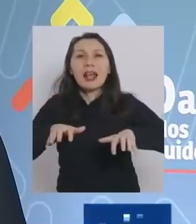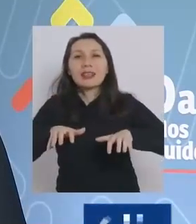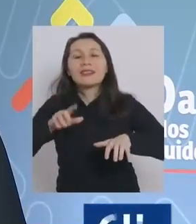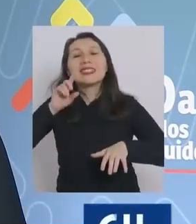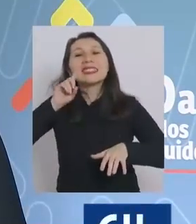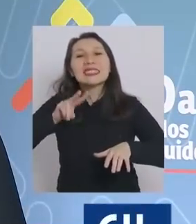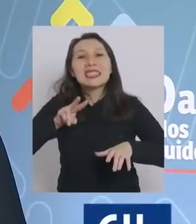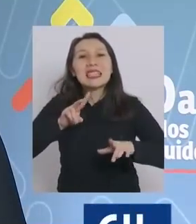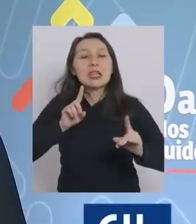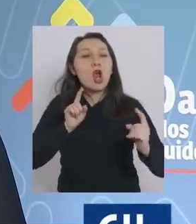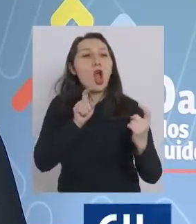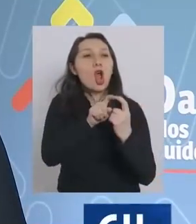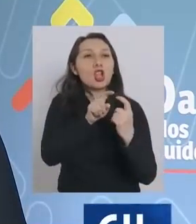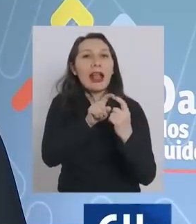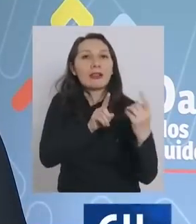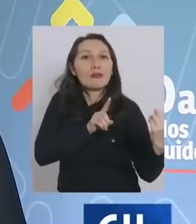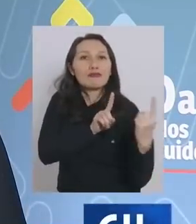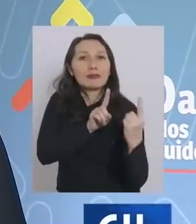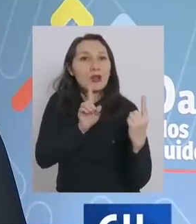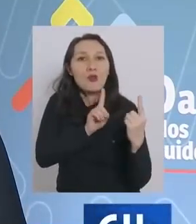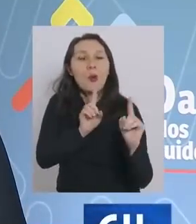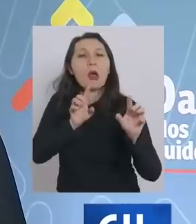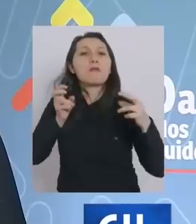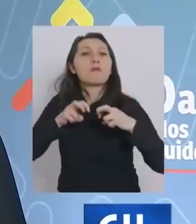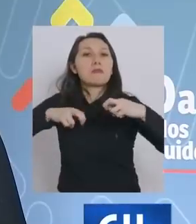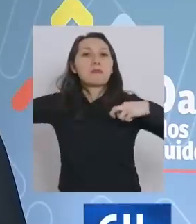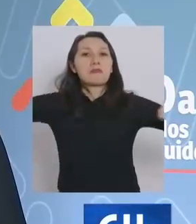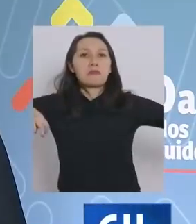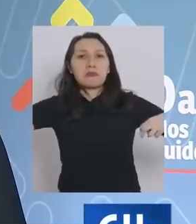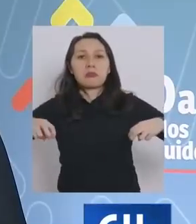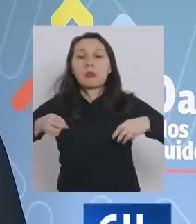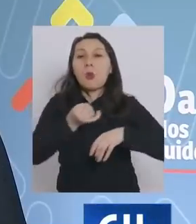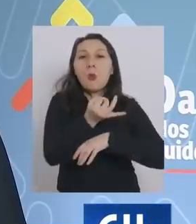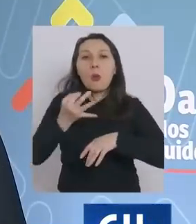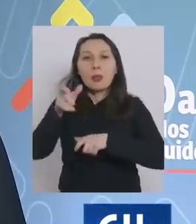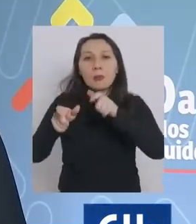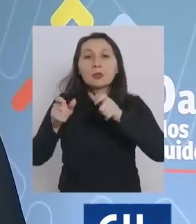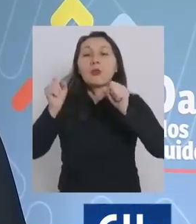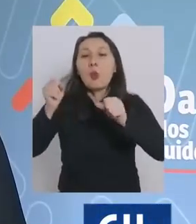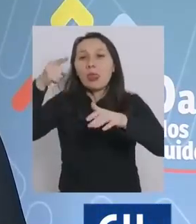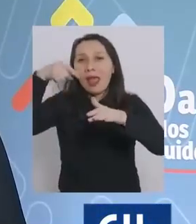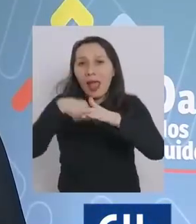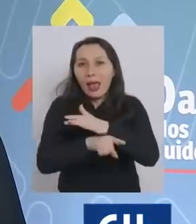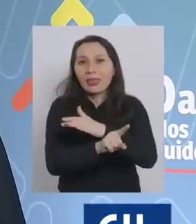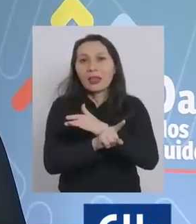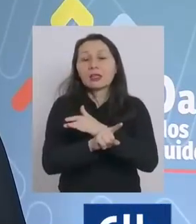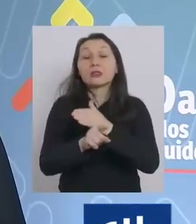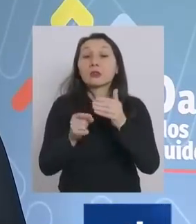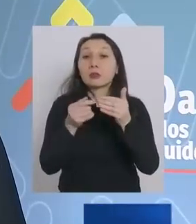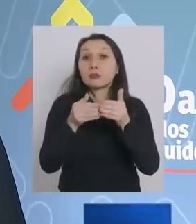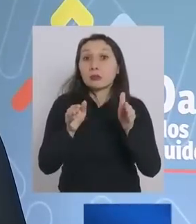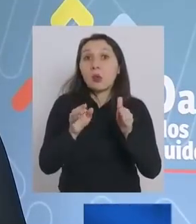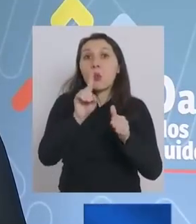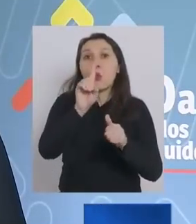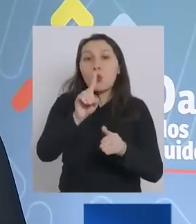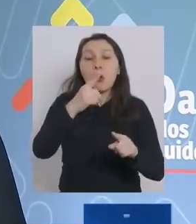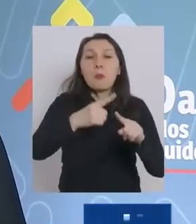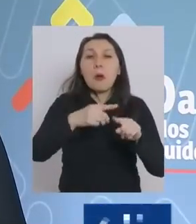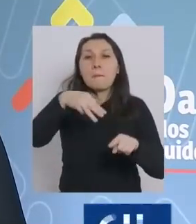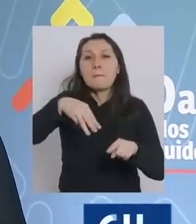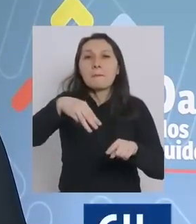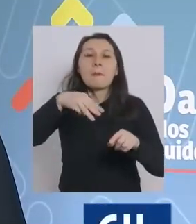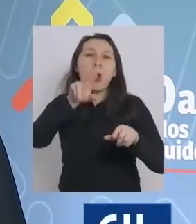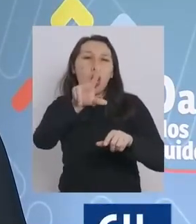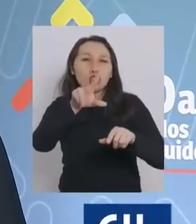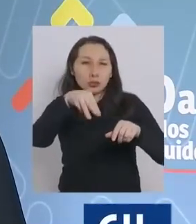que no tienen interacción por lo tanto hay aforos en relación a la cantidad de personas que pueden estar adentro en apertura inicial uno a cada 8 metros cuadrados cuando